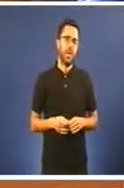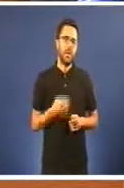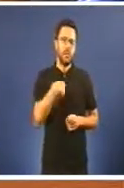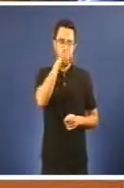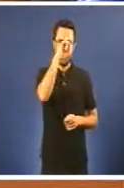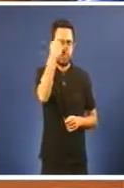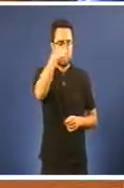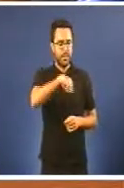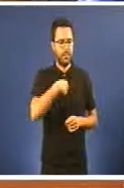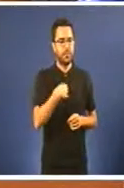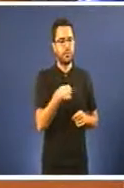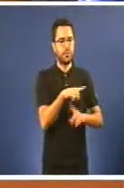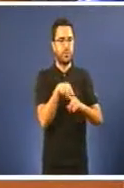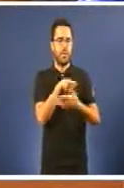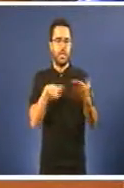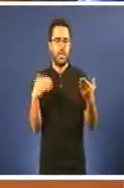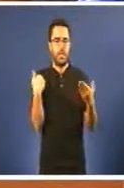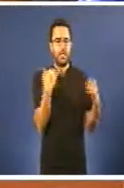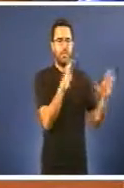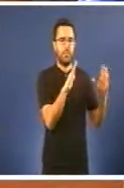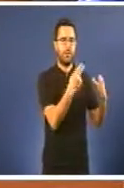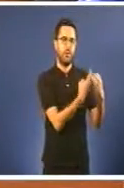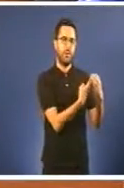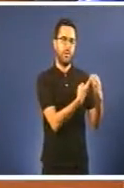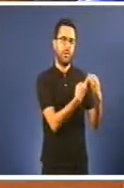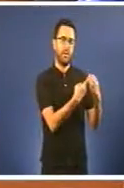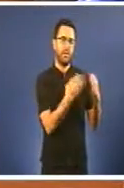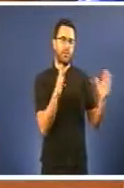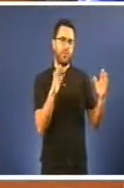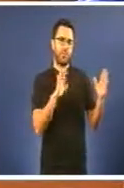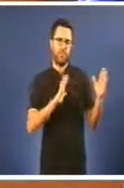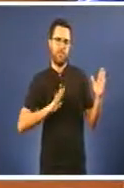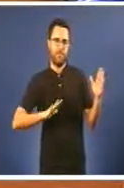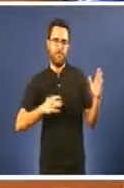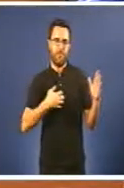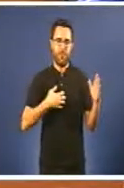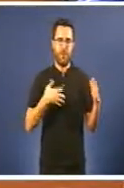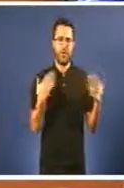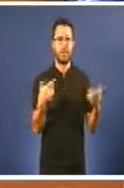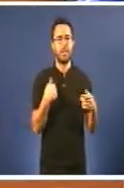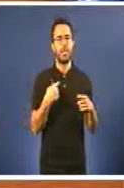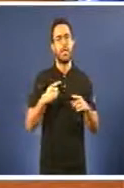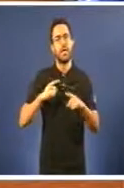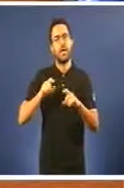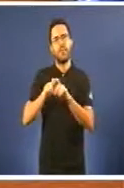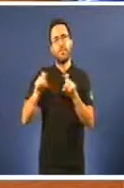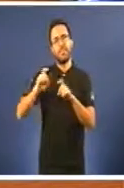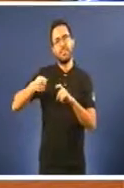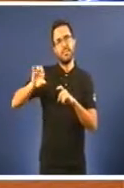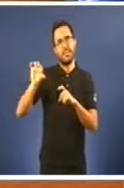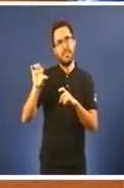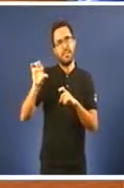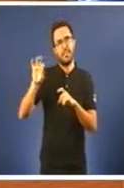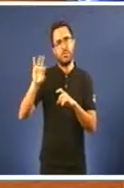bipartita, estando en funcións nesa época, se esturbe en deu parcelas do fimático, cando